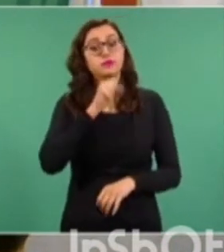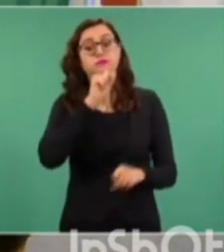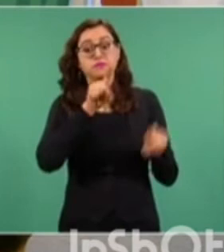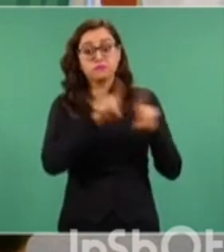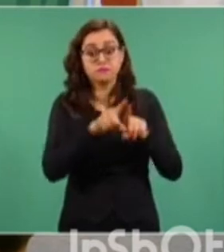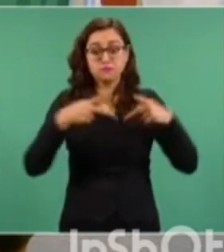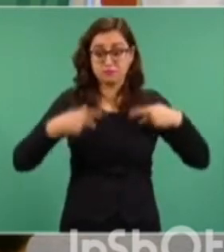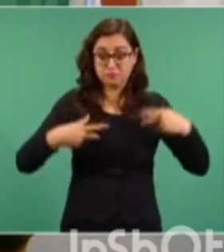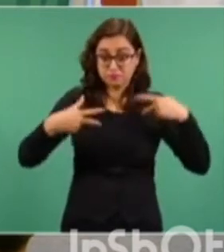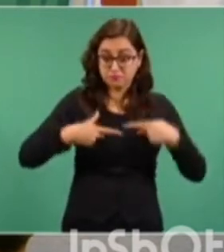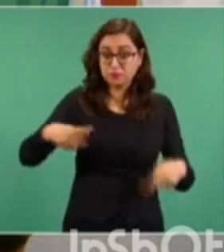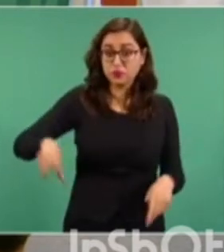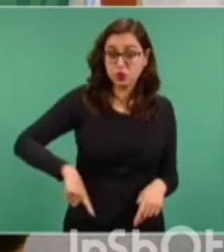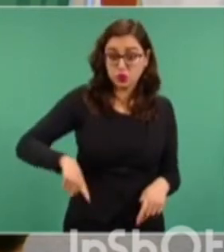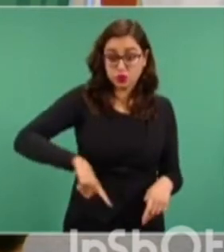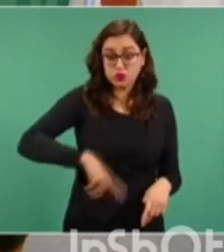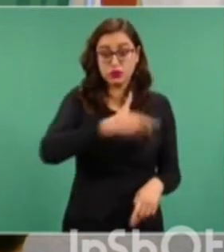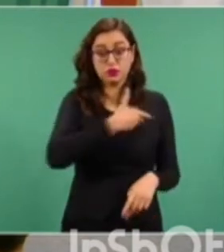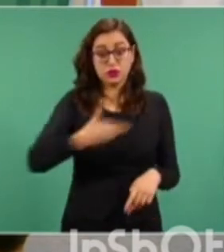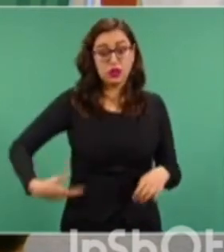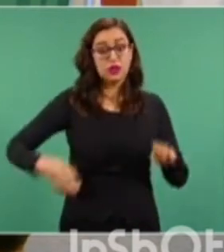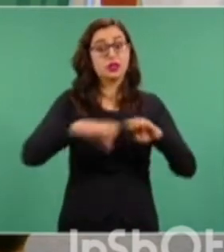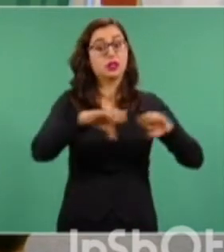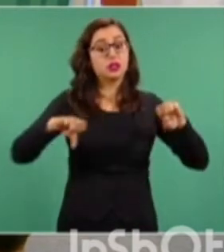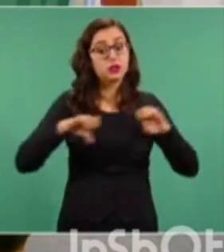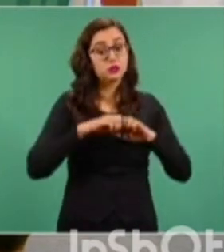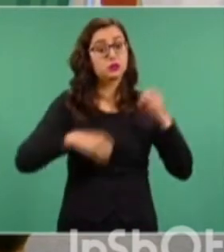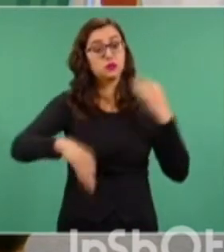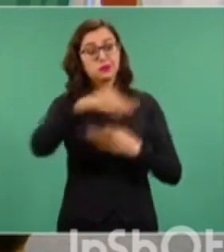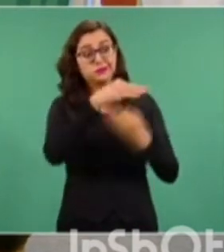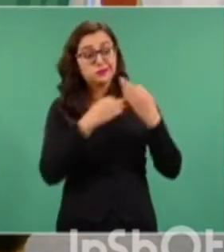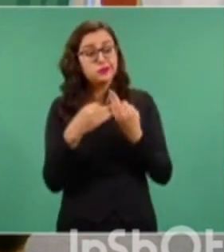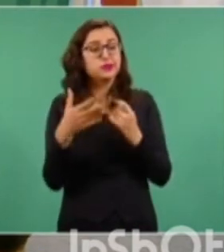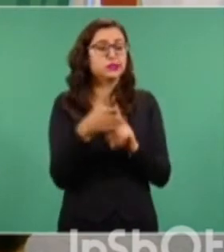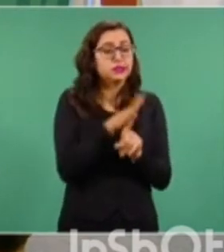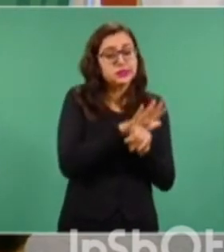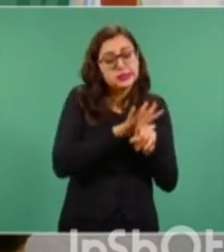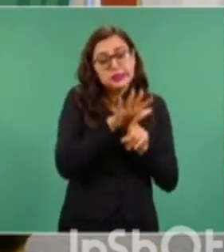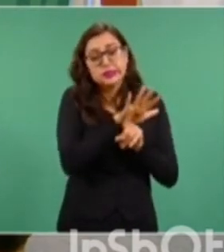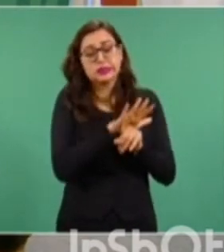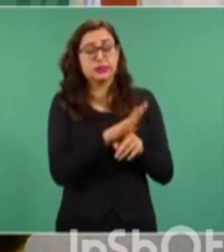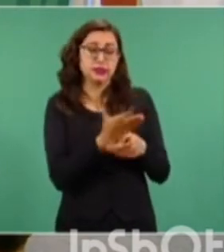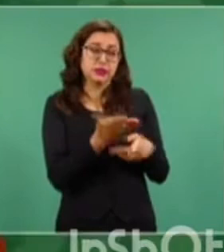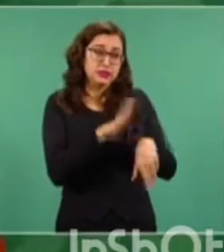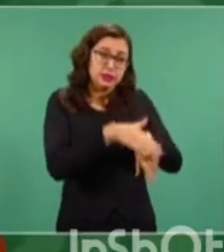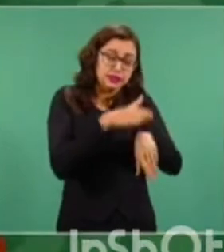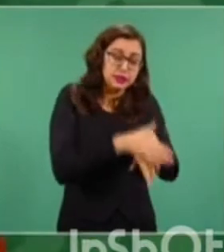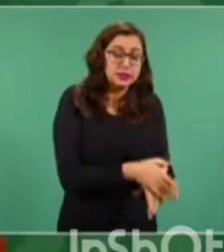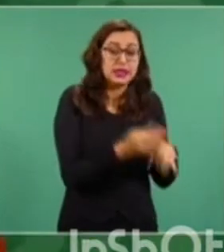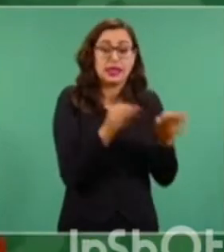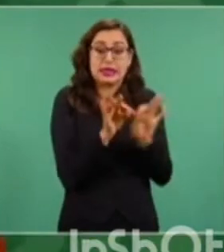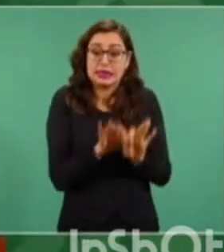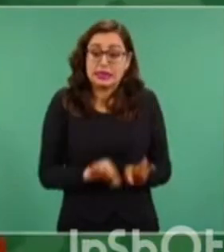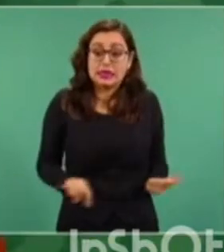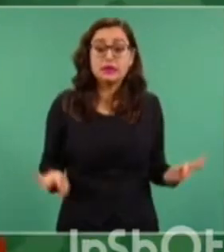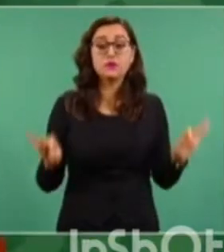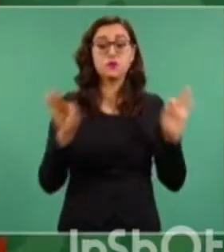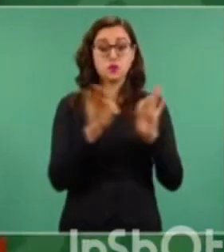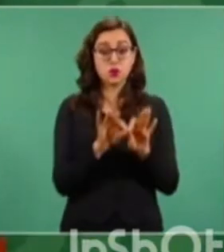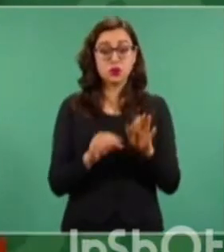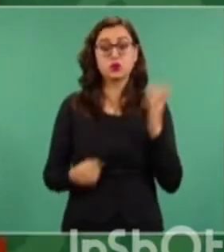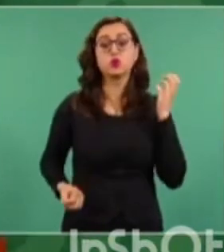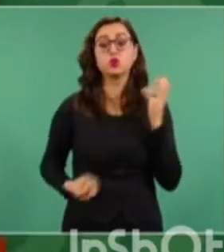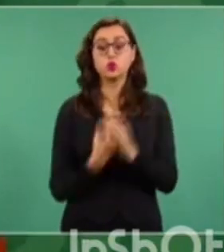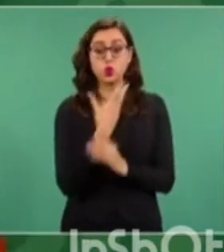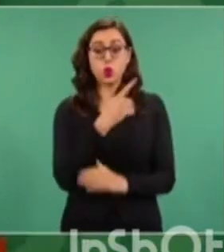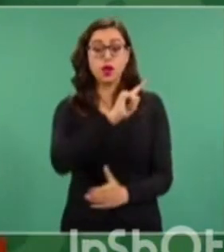de los Estados Unidos de la importancia de aprobar una reforma